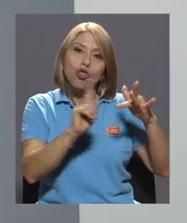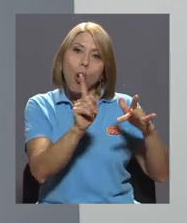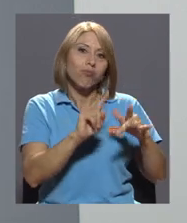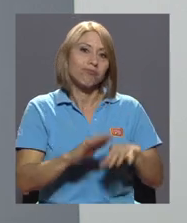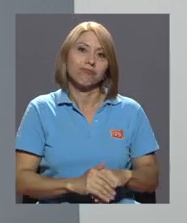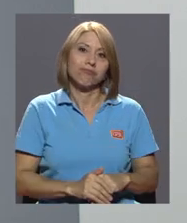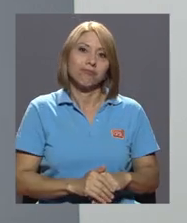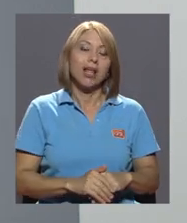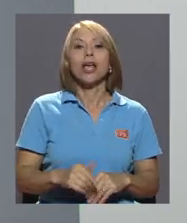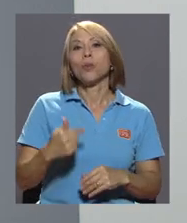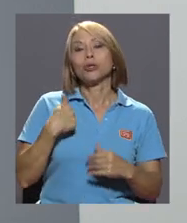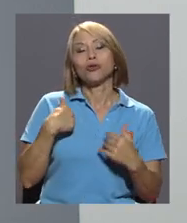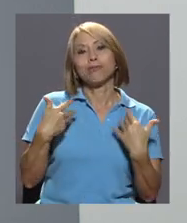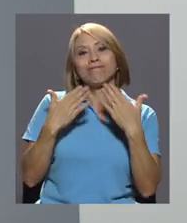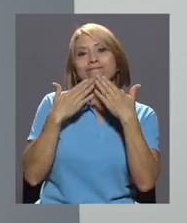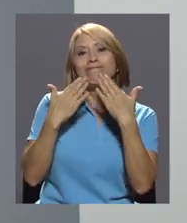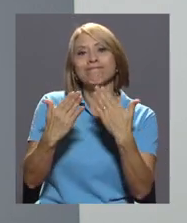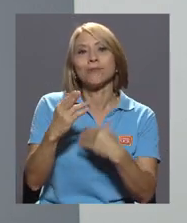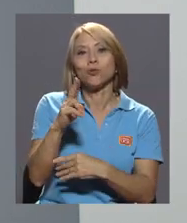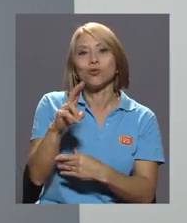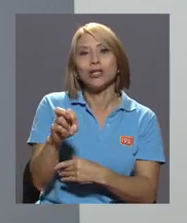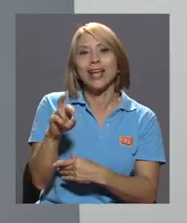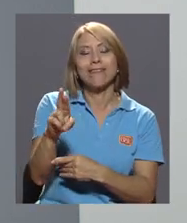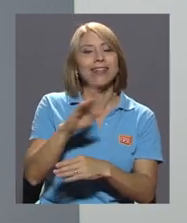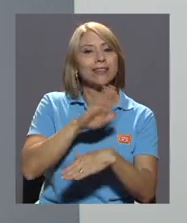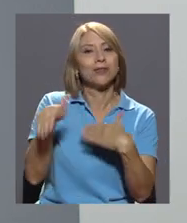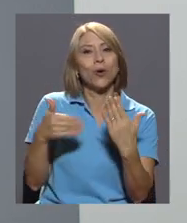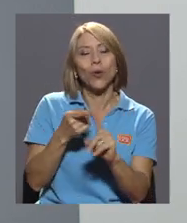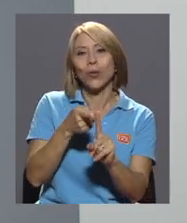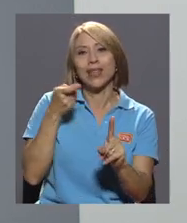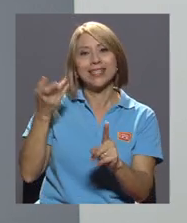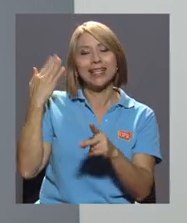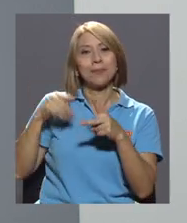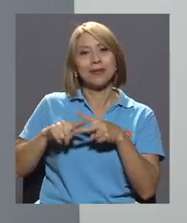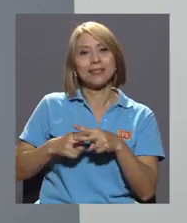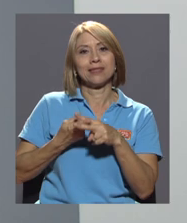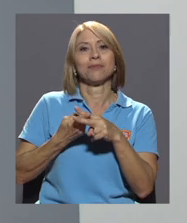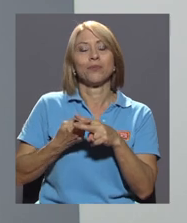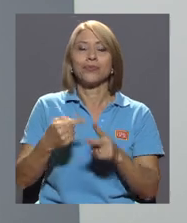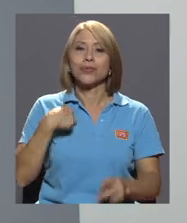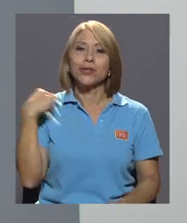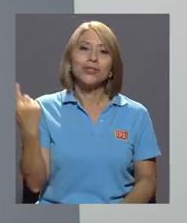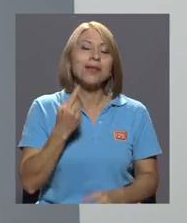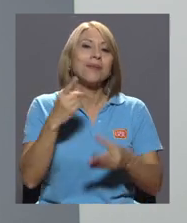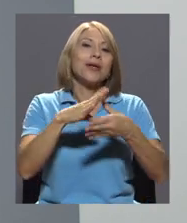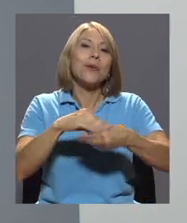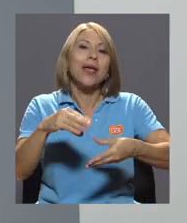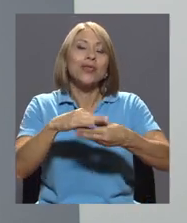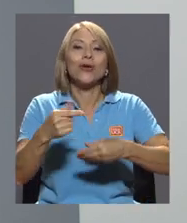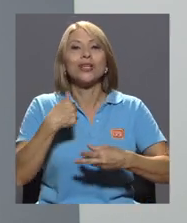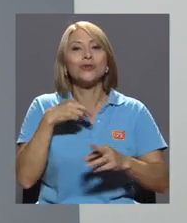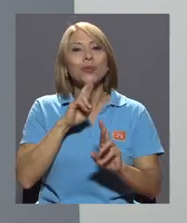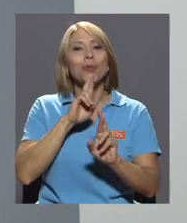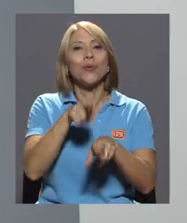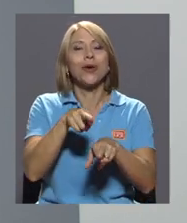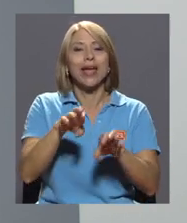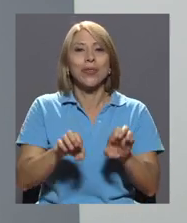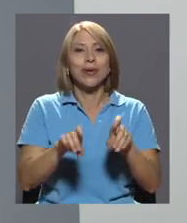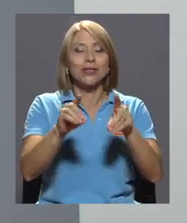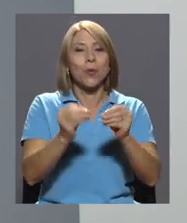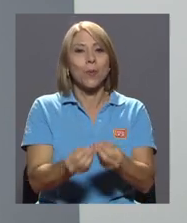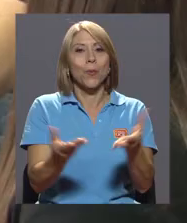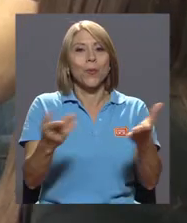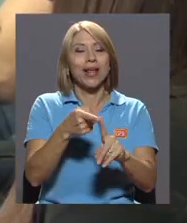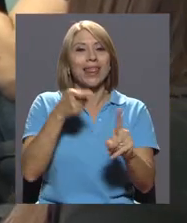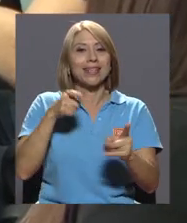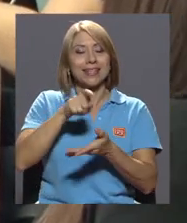tengo cómo agradecerle a la UCR todo desde el principio. Yo siempre cuento que yo soy producto de la educación pública desde